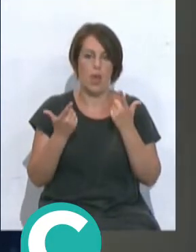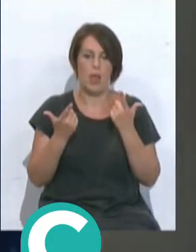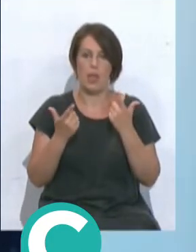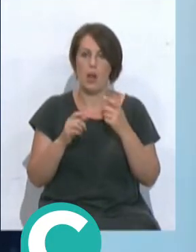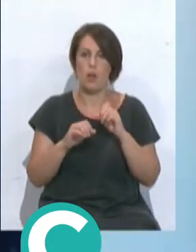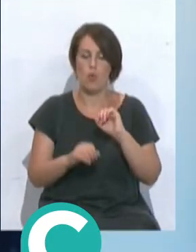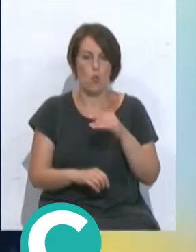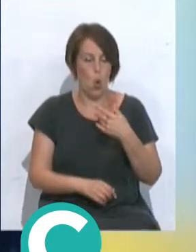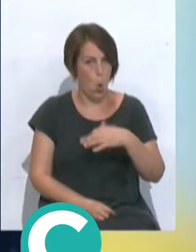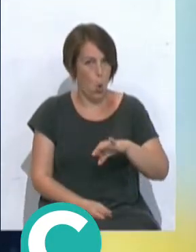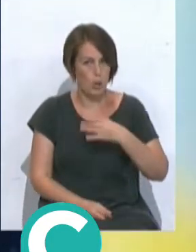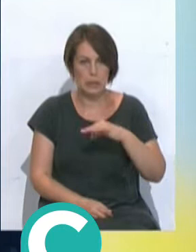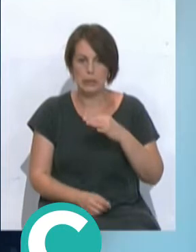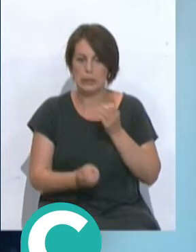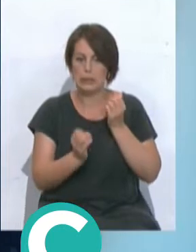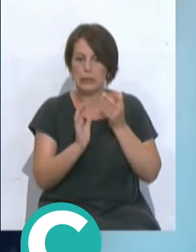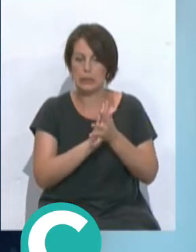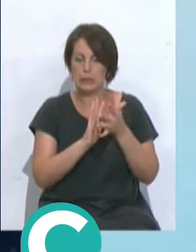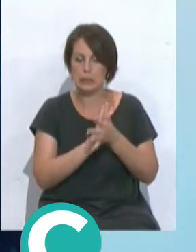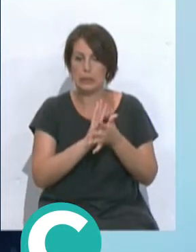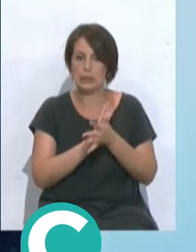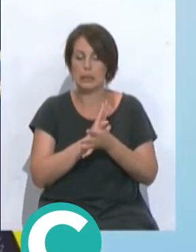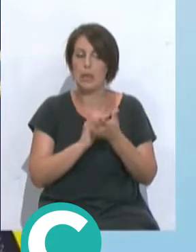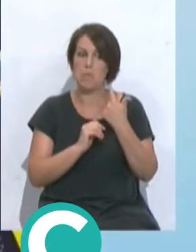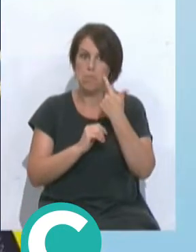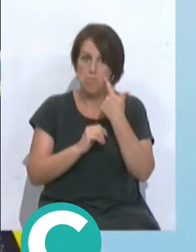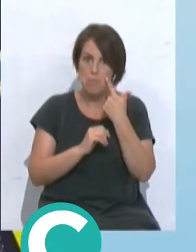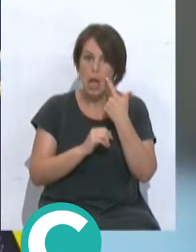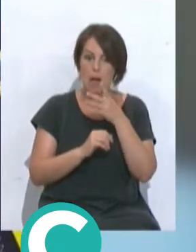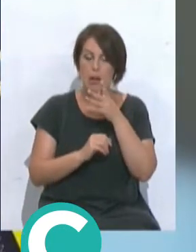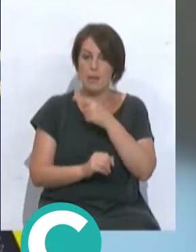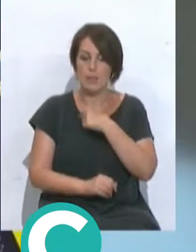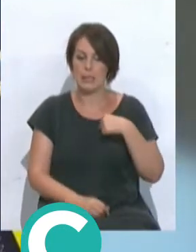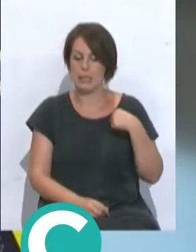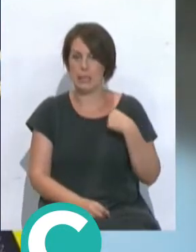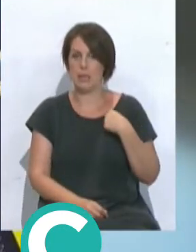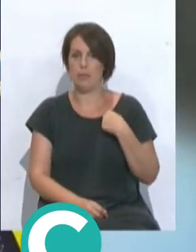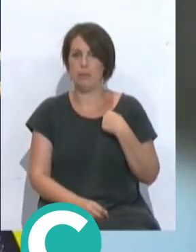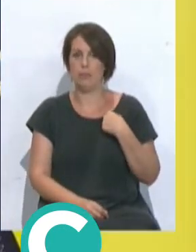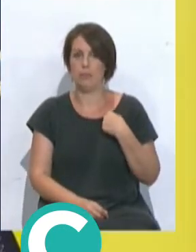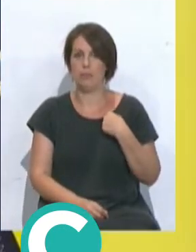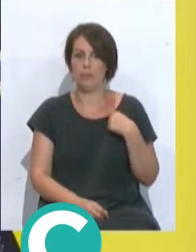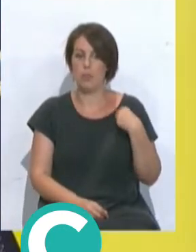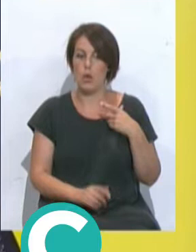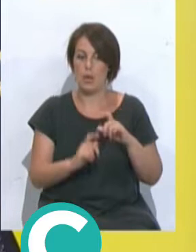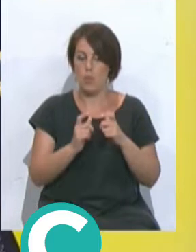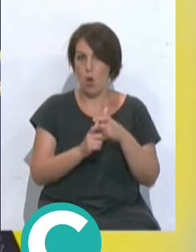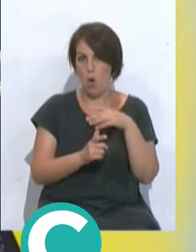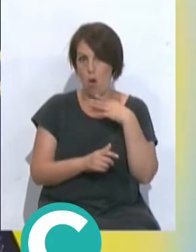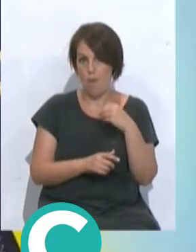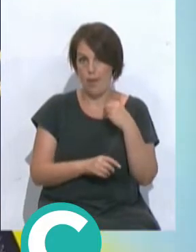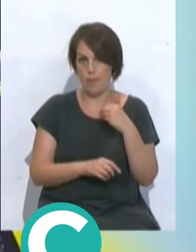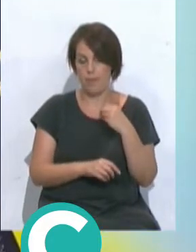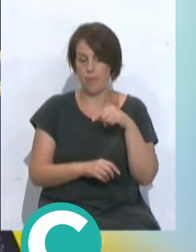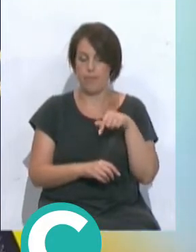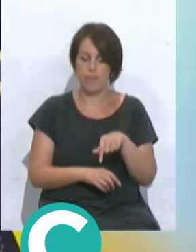del club. Incluso vamos a ver a continuación también la camiseta que va a vestir ese equipo filial del